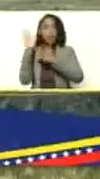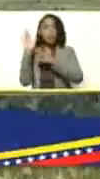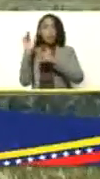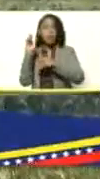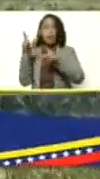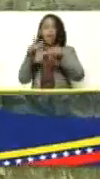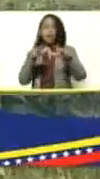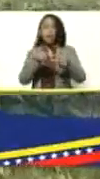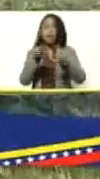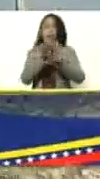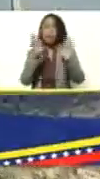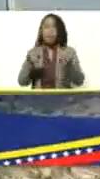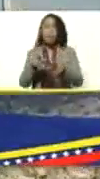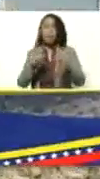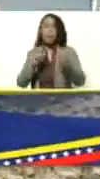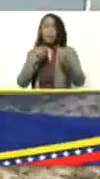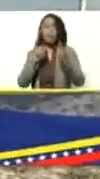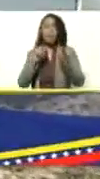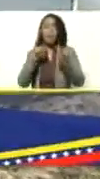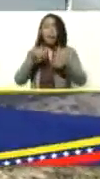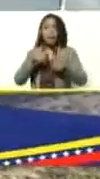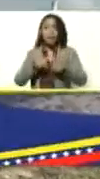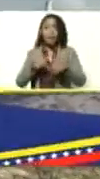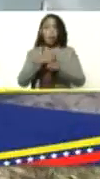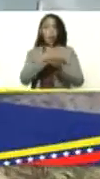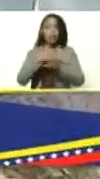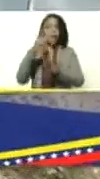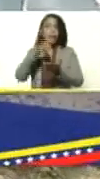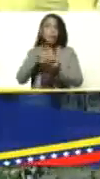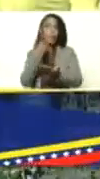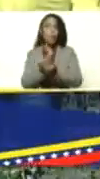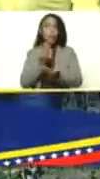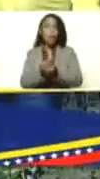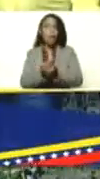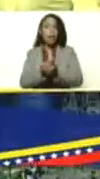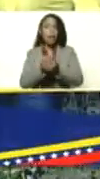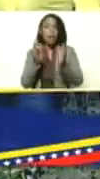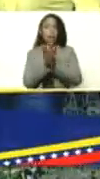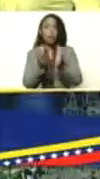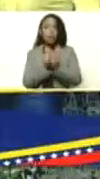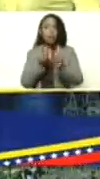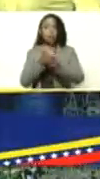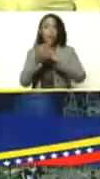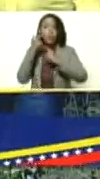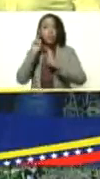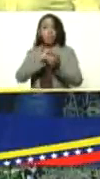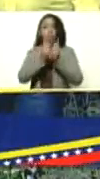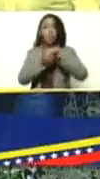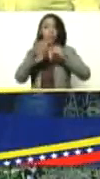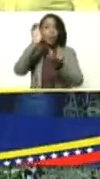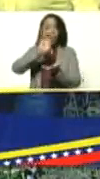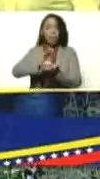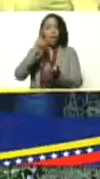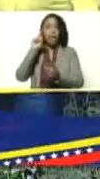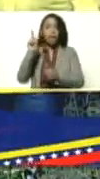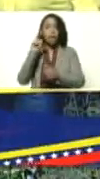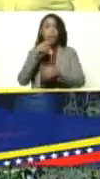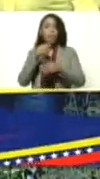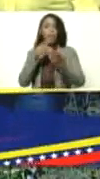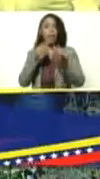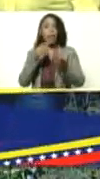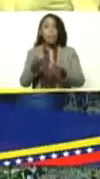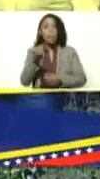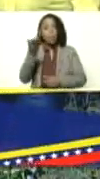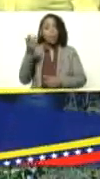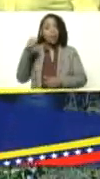de la mesa de Guanipa que compartimos el estado Monaga y el estado Anzuategui convertirlo en la capital de la soya de